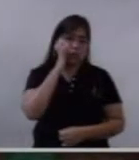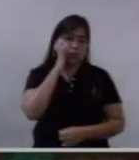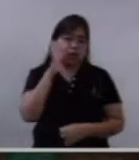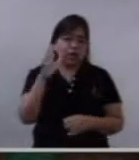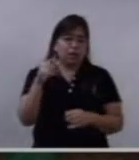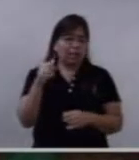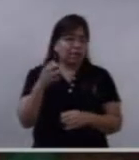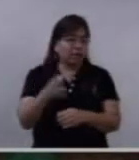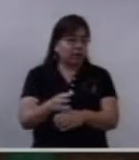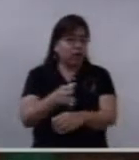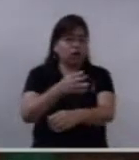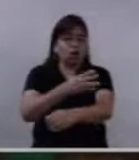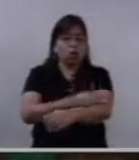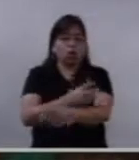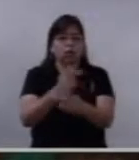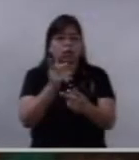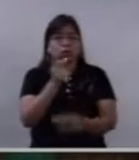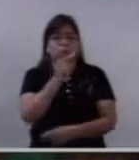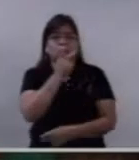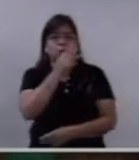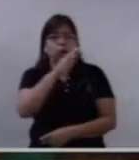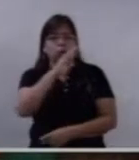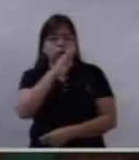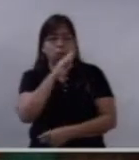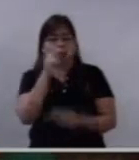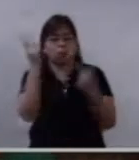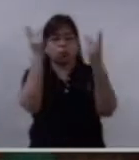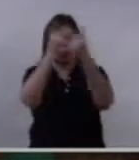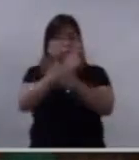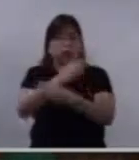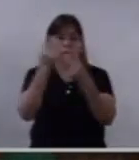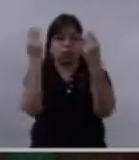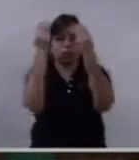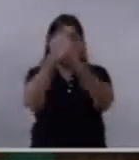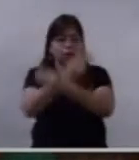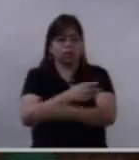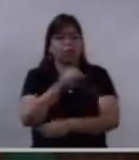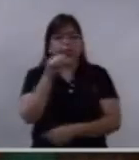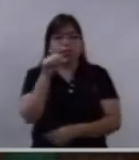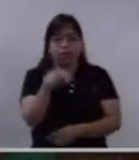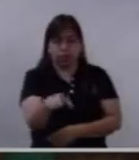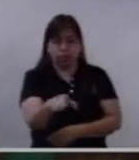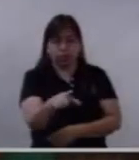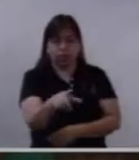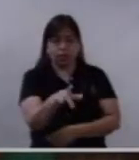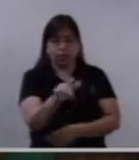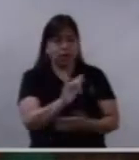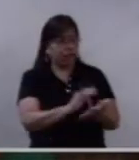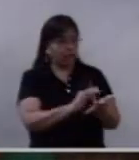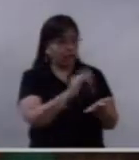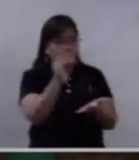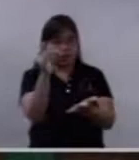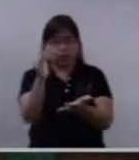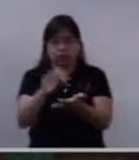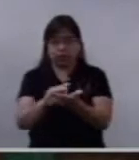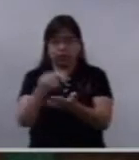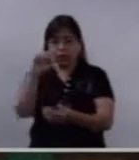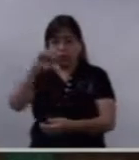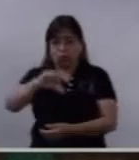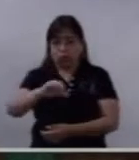sus papás y de sus padrinos. También quiero agradecer la presencia en esta